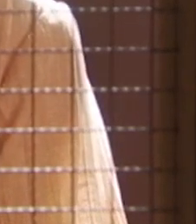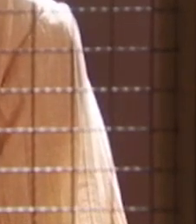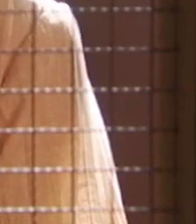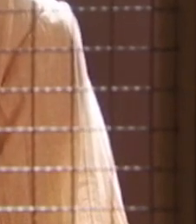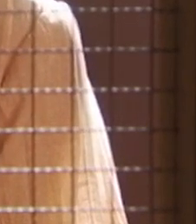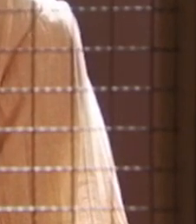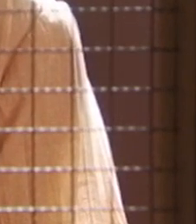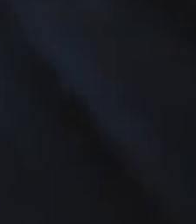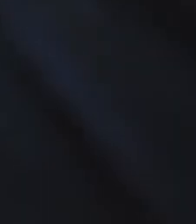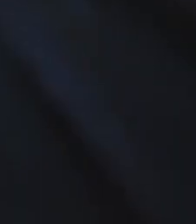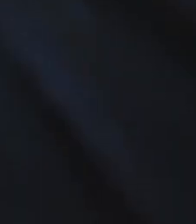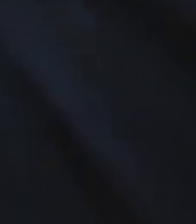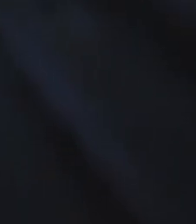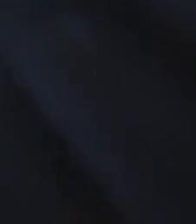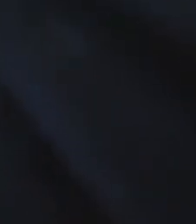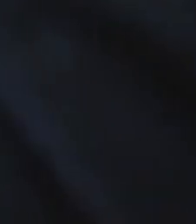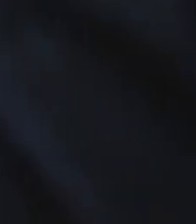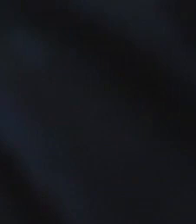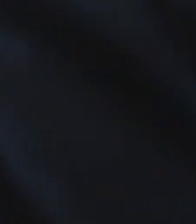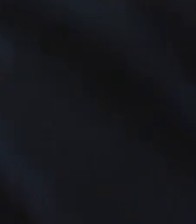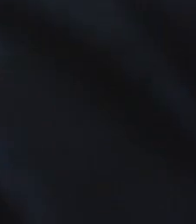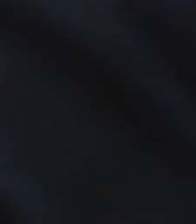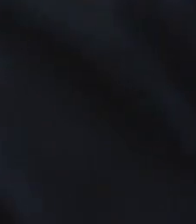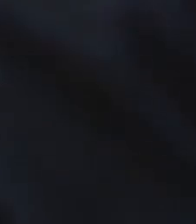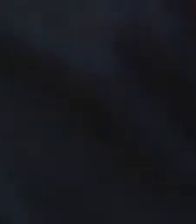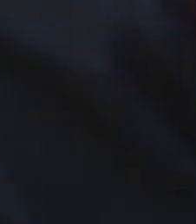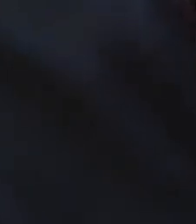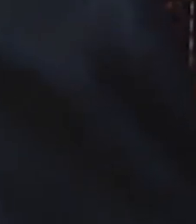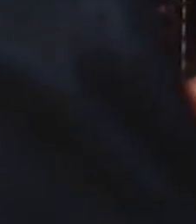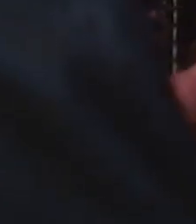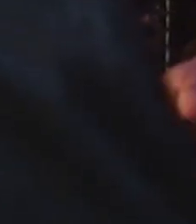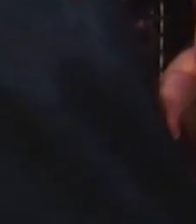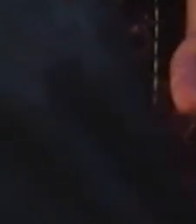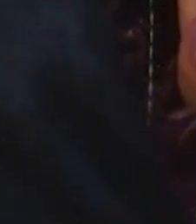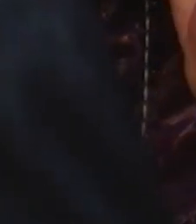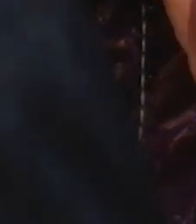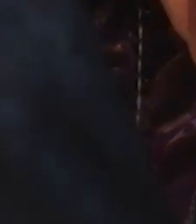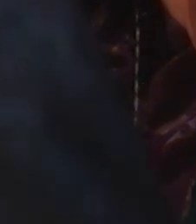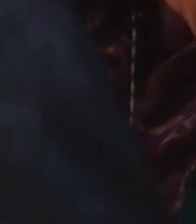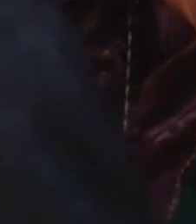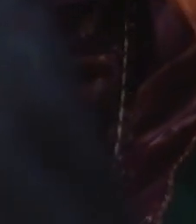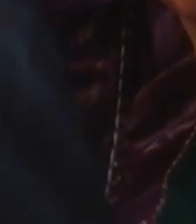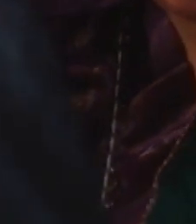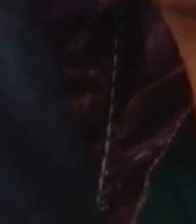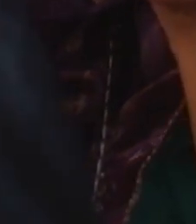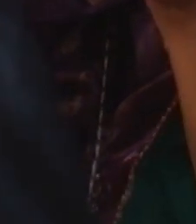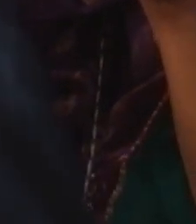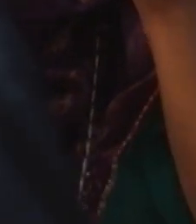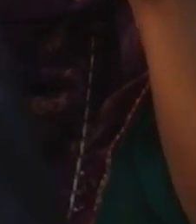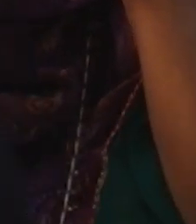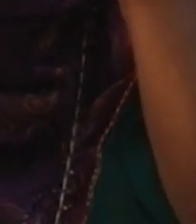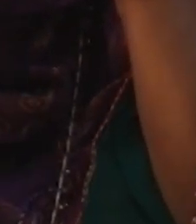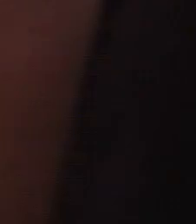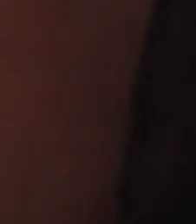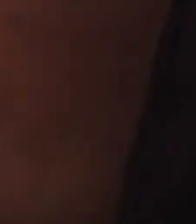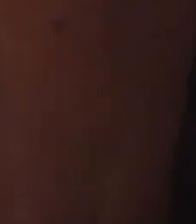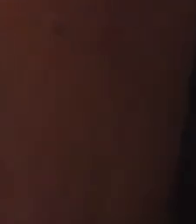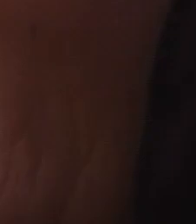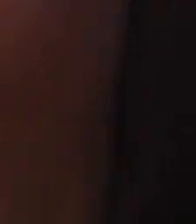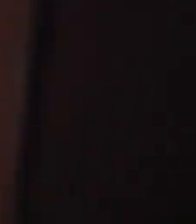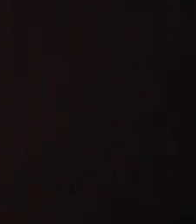Compró los derechos. ¿Acaso mi hija tendrá que llevar una vida de privaciones?